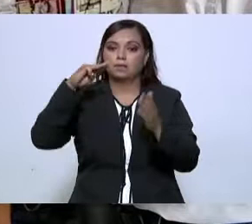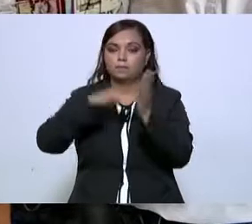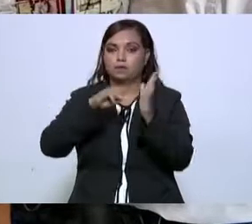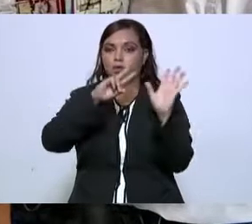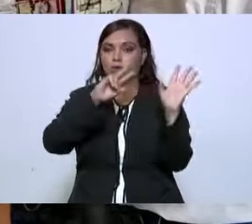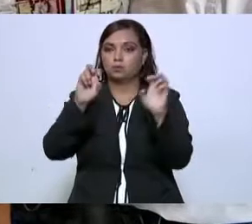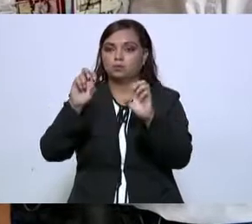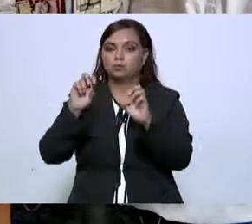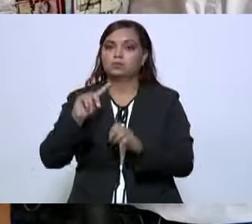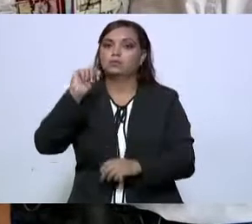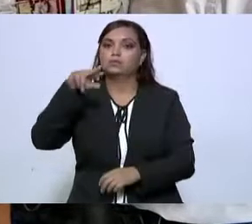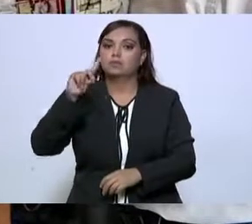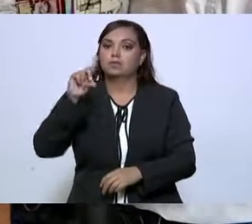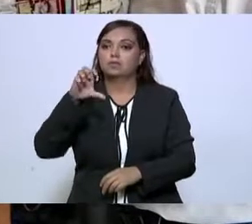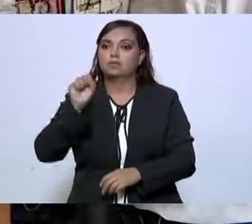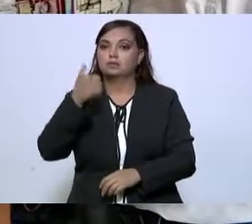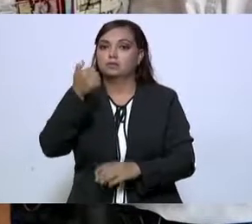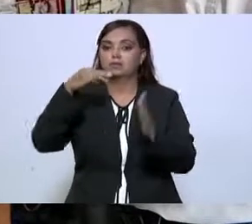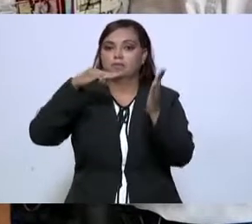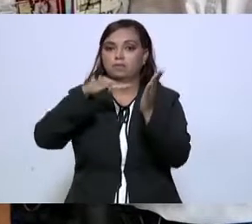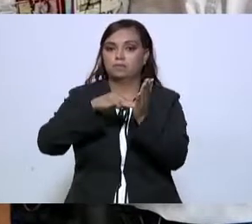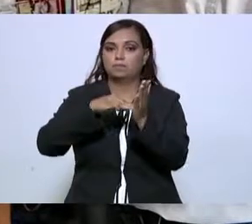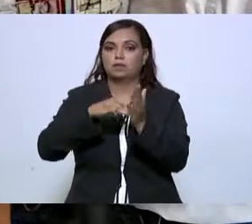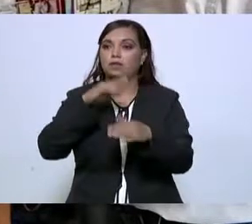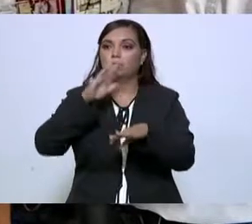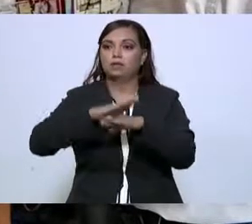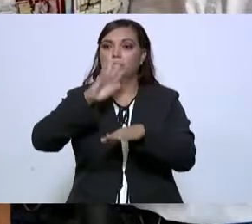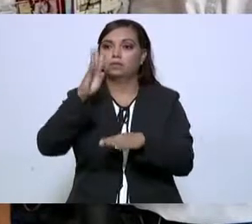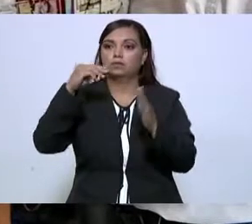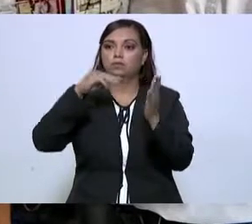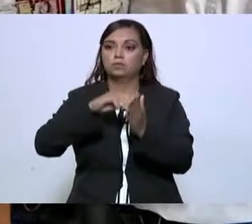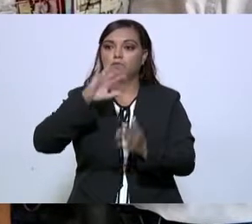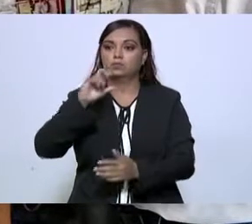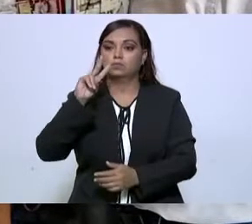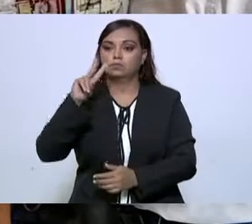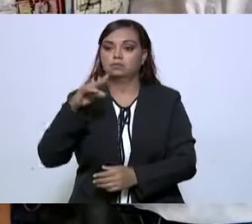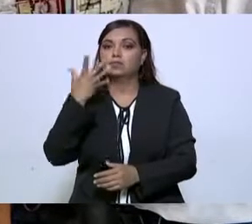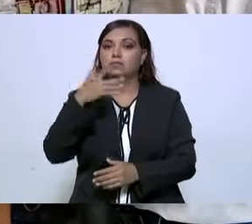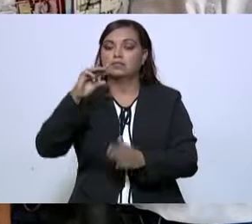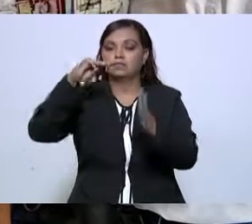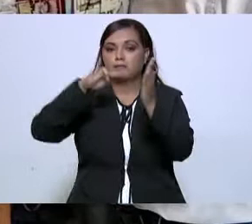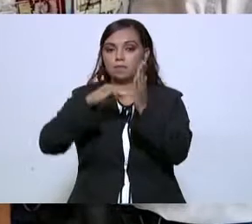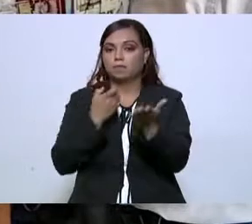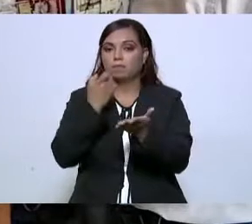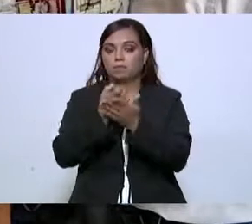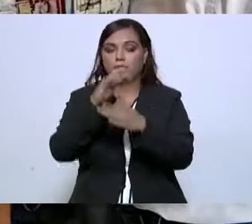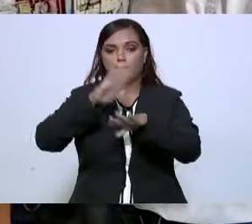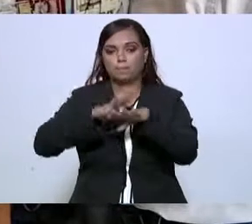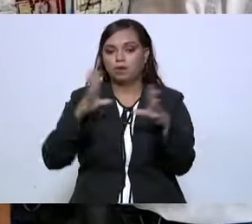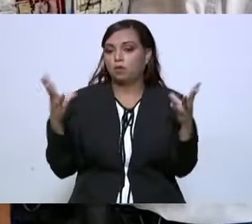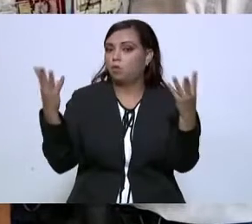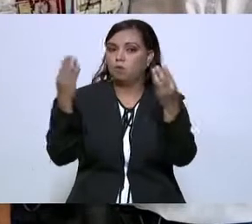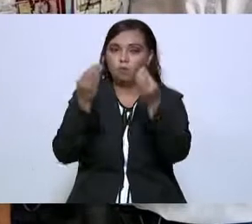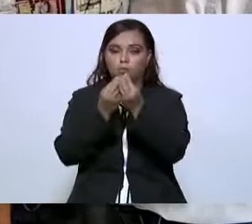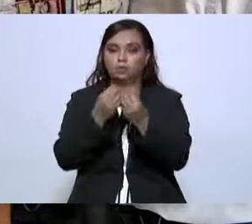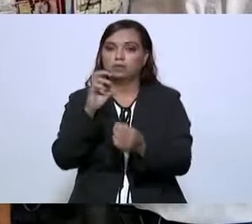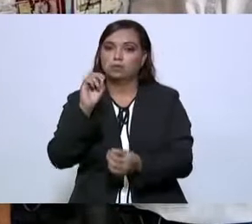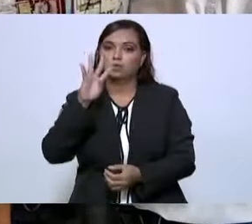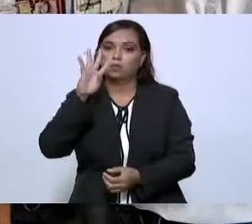tandas de 6 mil pesos y 4 mil 52 de 10 mil pesos, sumando 34 mil